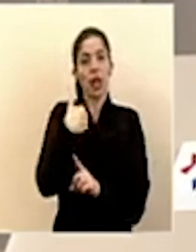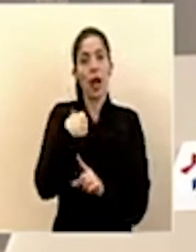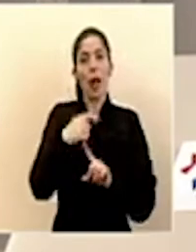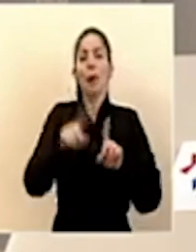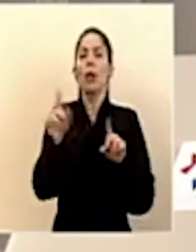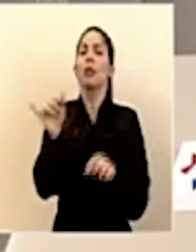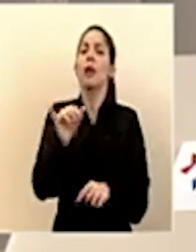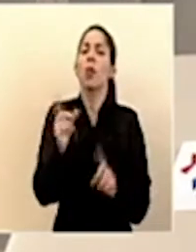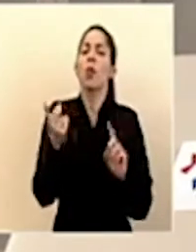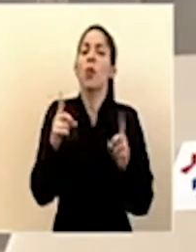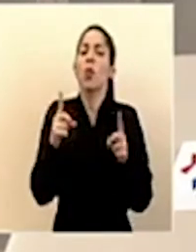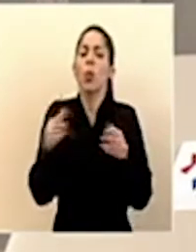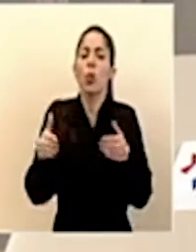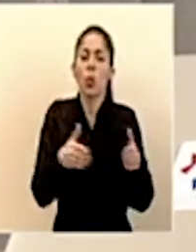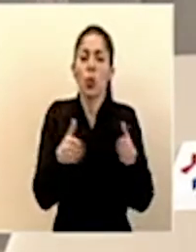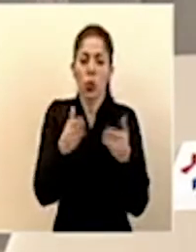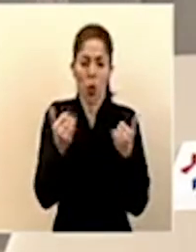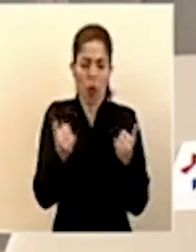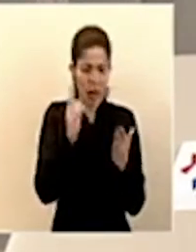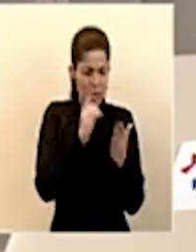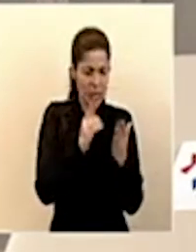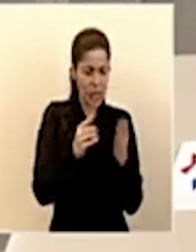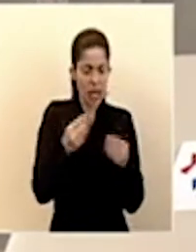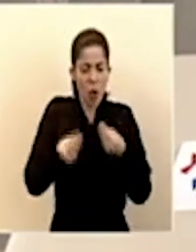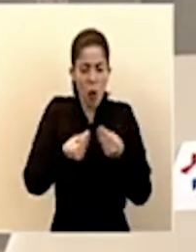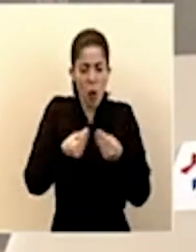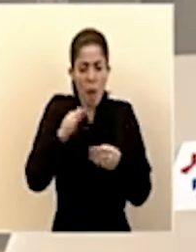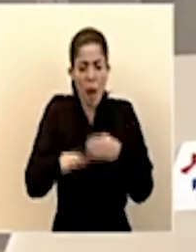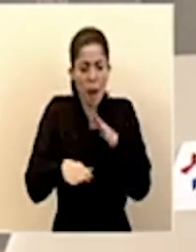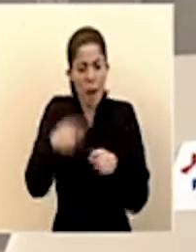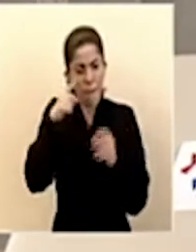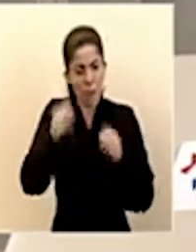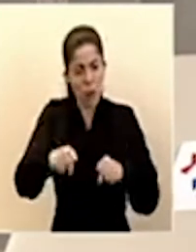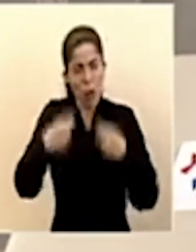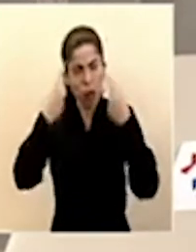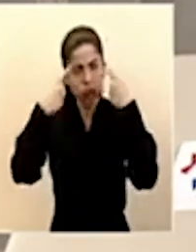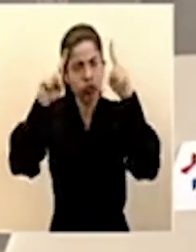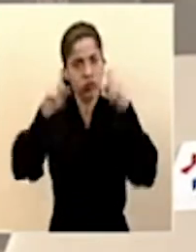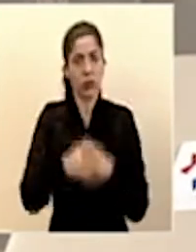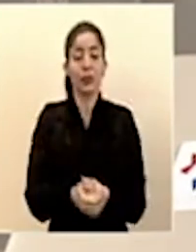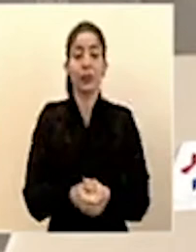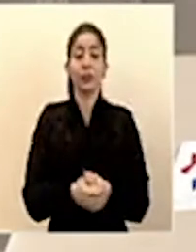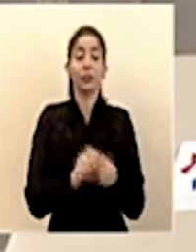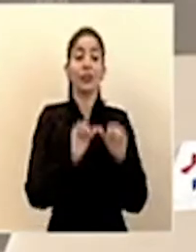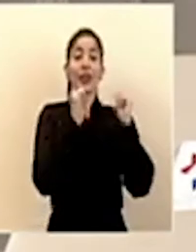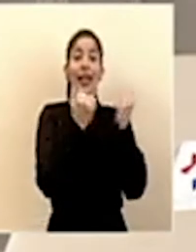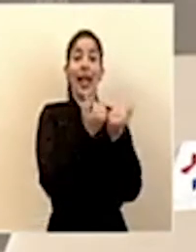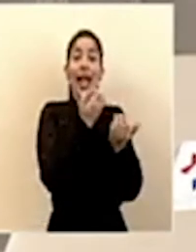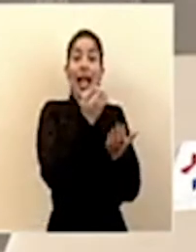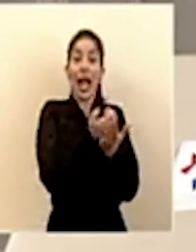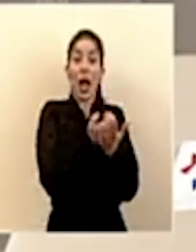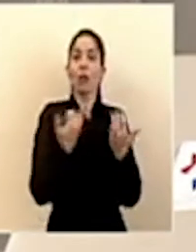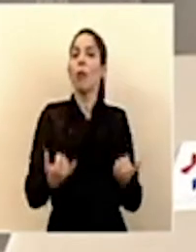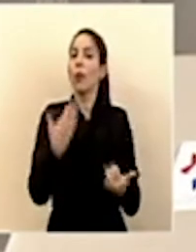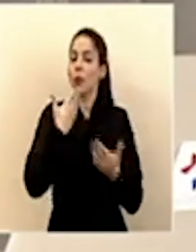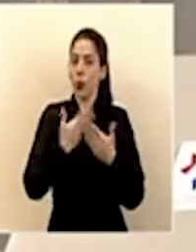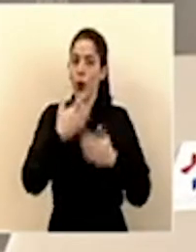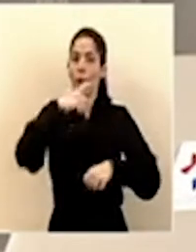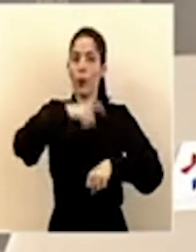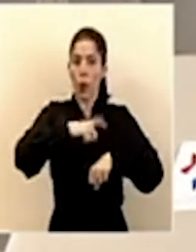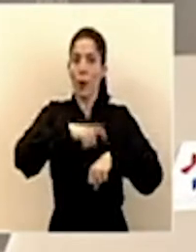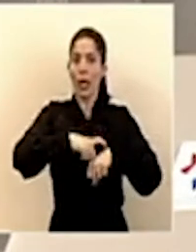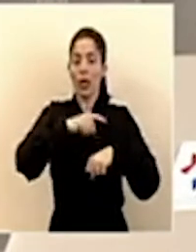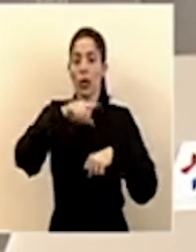también de la ruta crítica diseñada para que salgamos adelante. En materia económica, es un buen momento ahora para